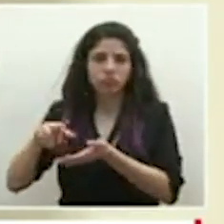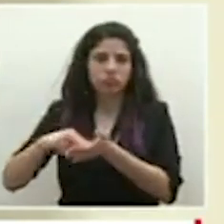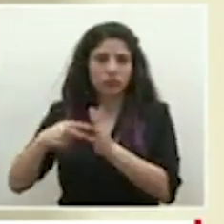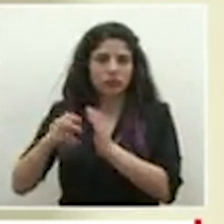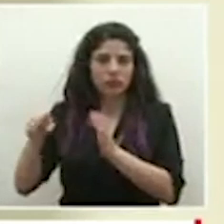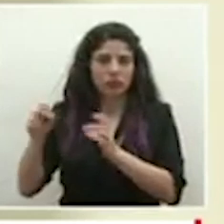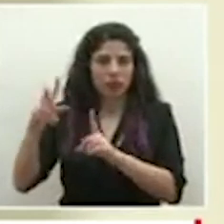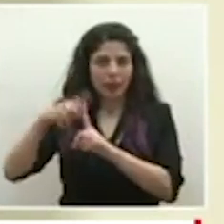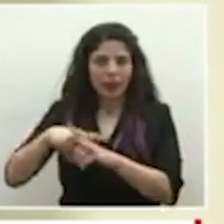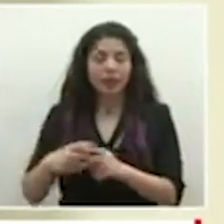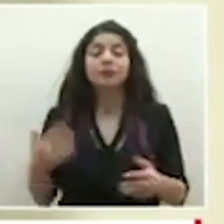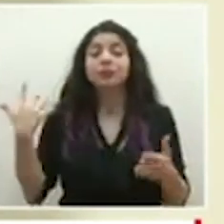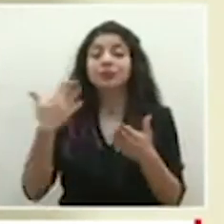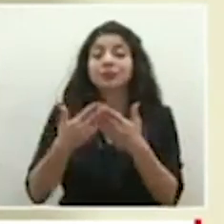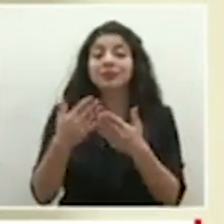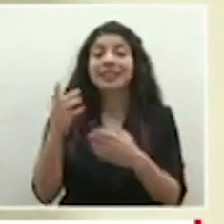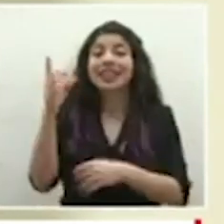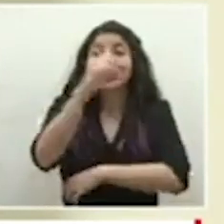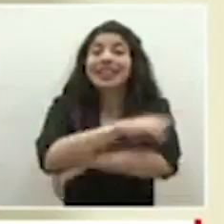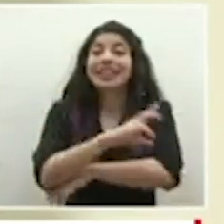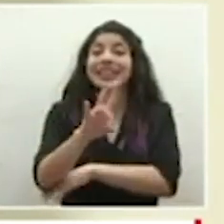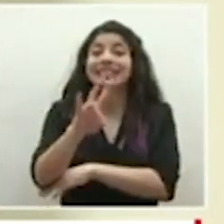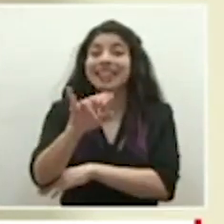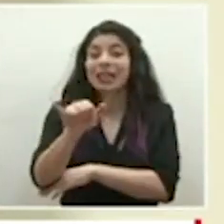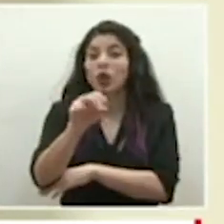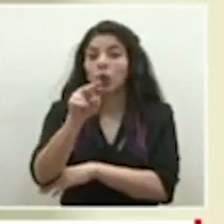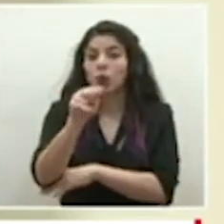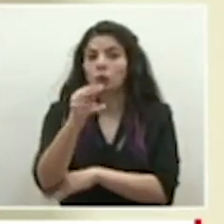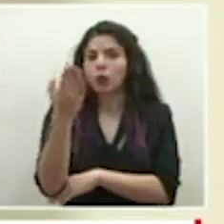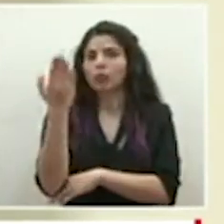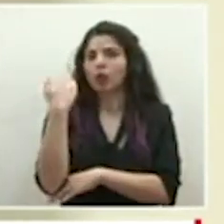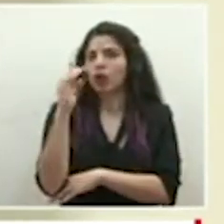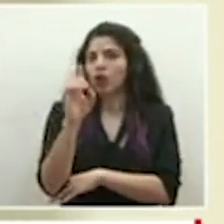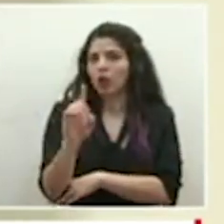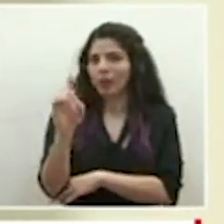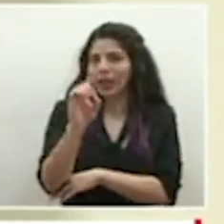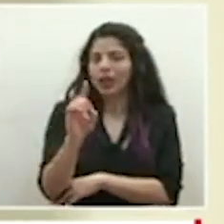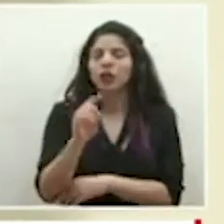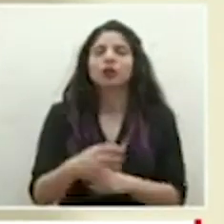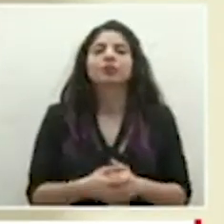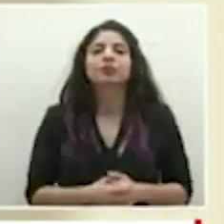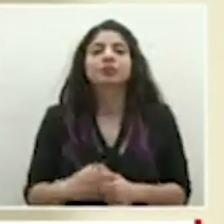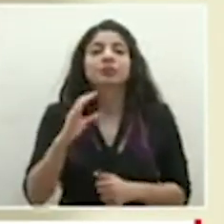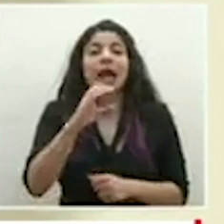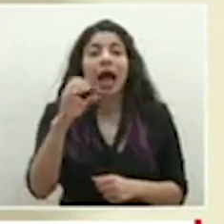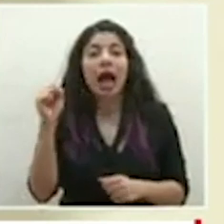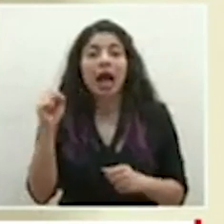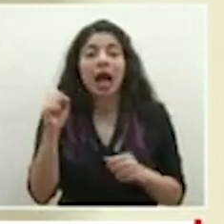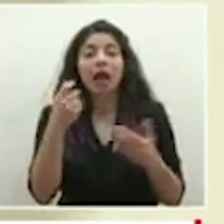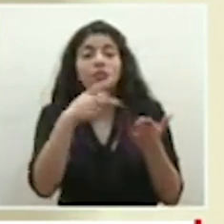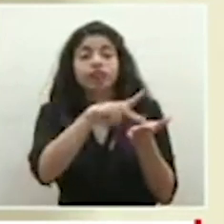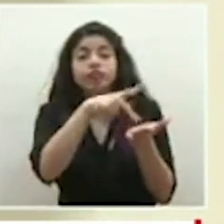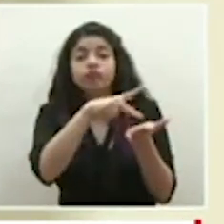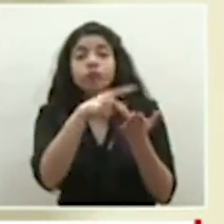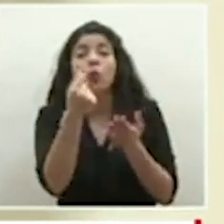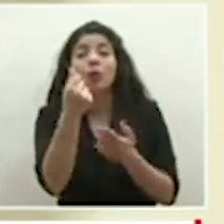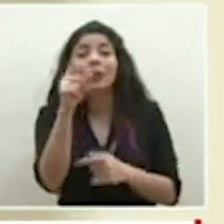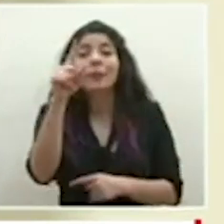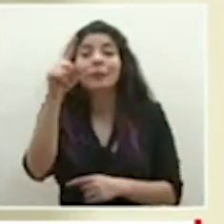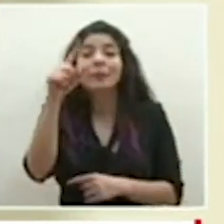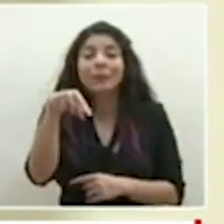Al día 7 de junio, el domingo pasado, la Caja ha pagado 1